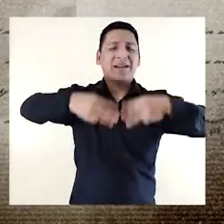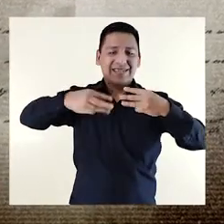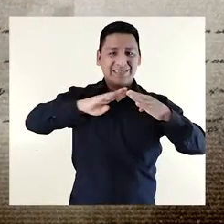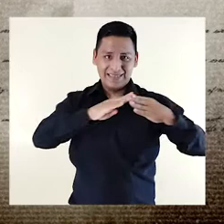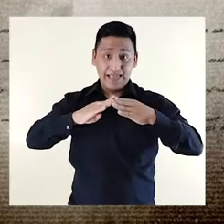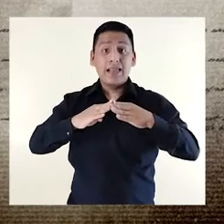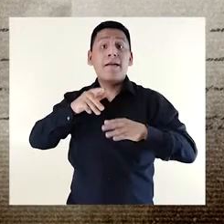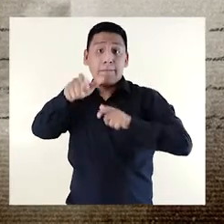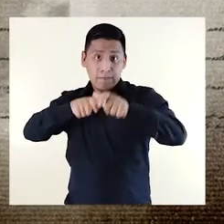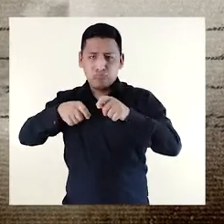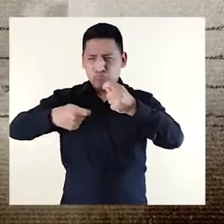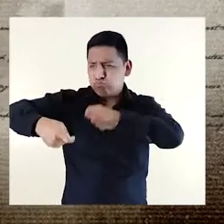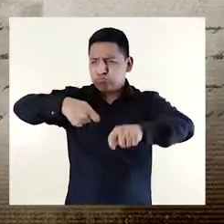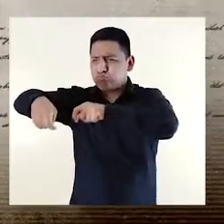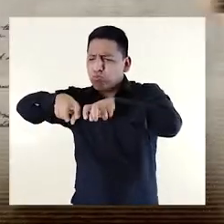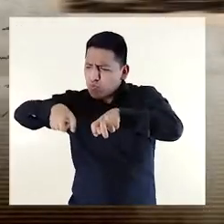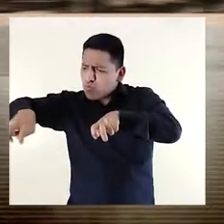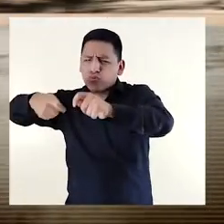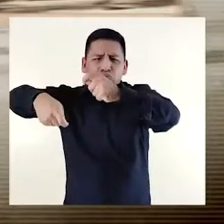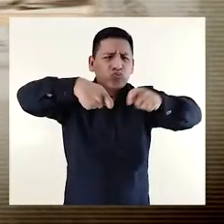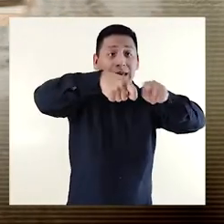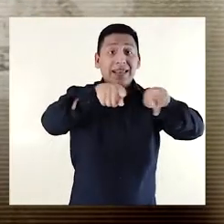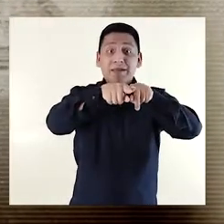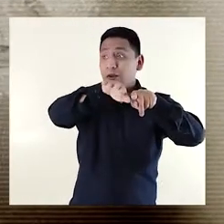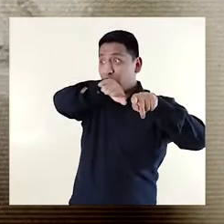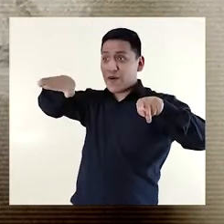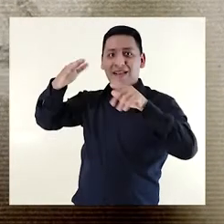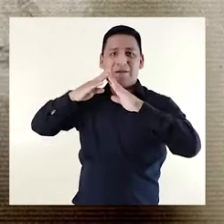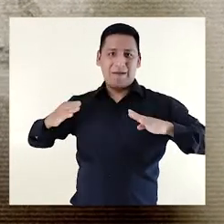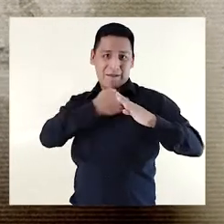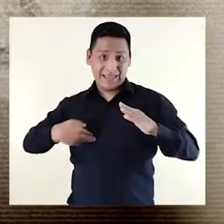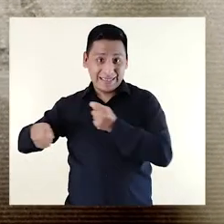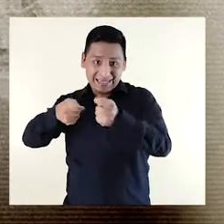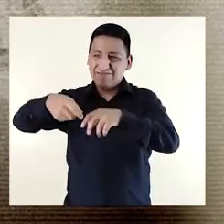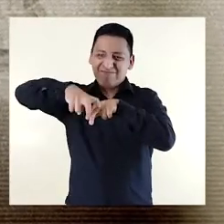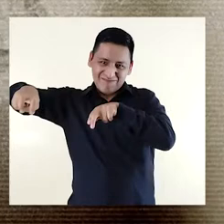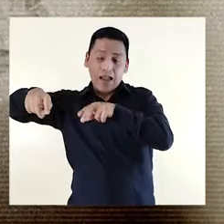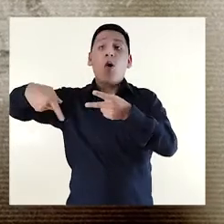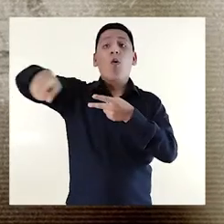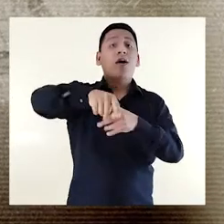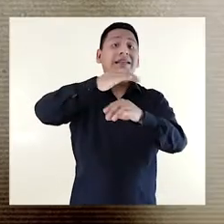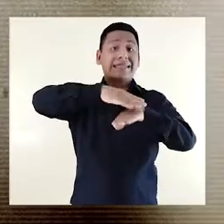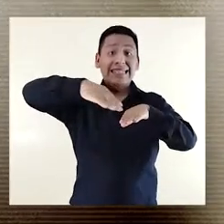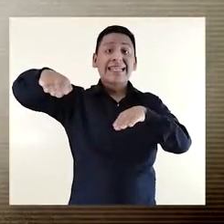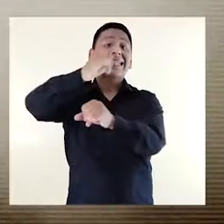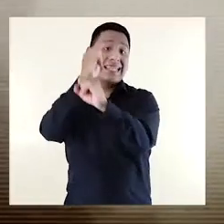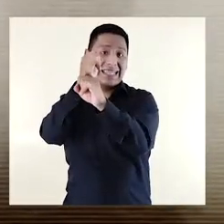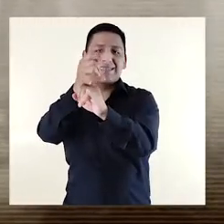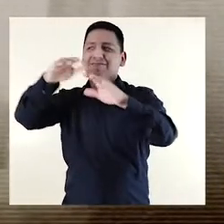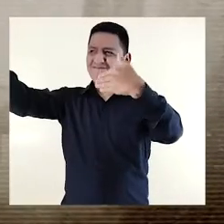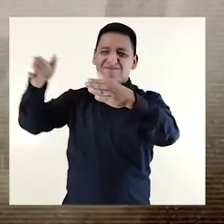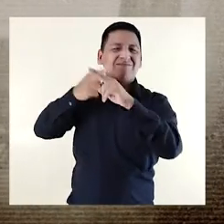los vendedores apostándose en el suelo para sus ventas y luego adhiriéndose al frontis del palacio o las escalinatas de la catedral en los